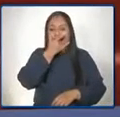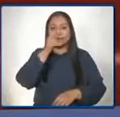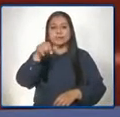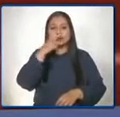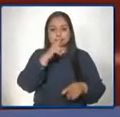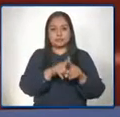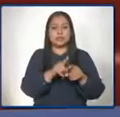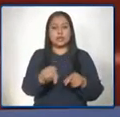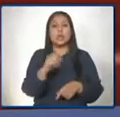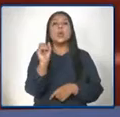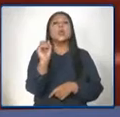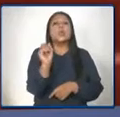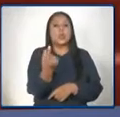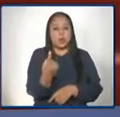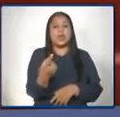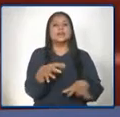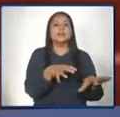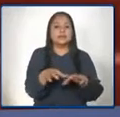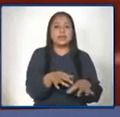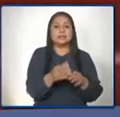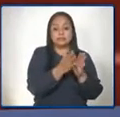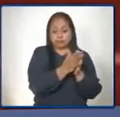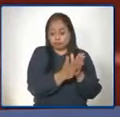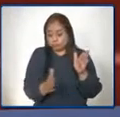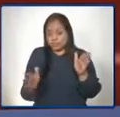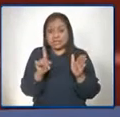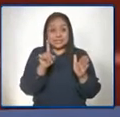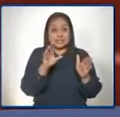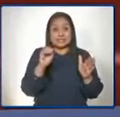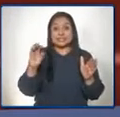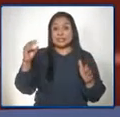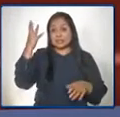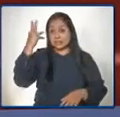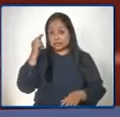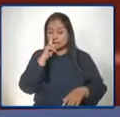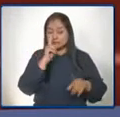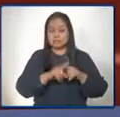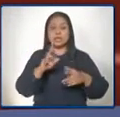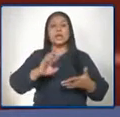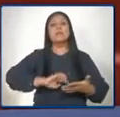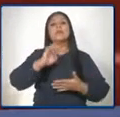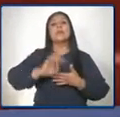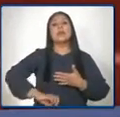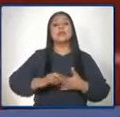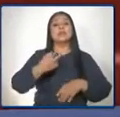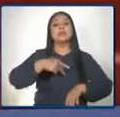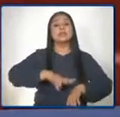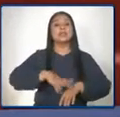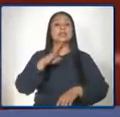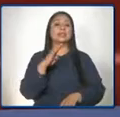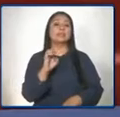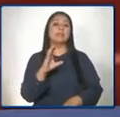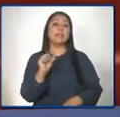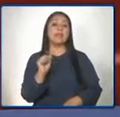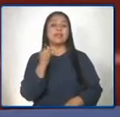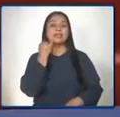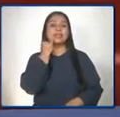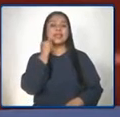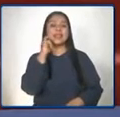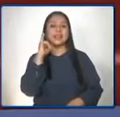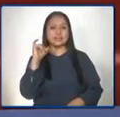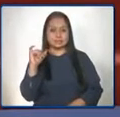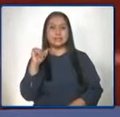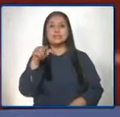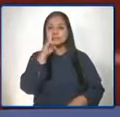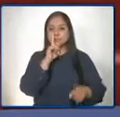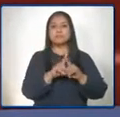actividades en el marco de los cien días está el programa nacional de becas de inglés. Este es un programa vinculado a una oportunidad